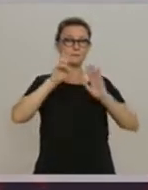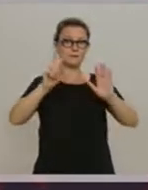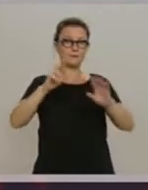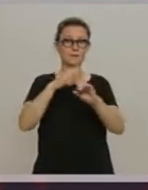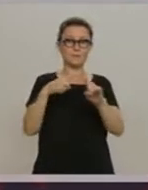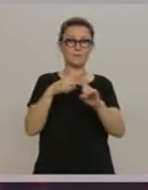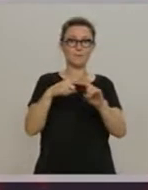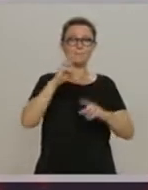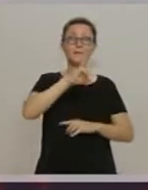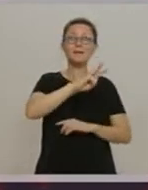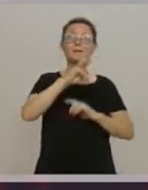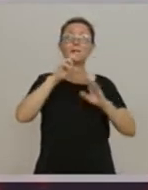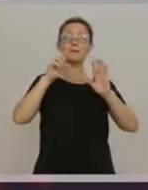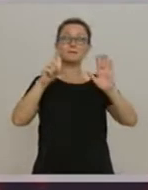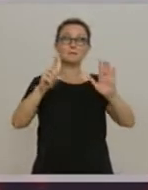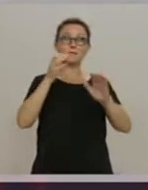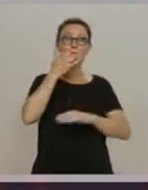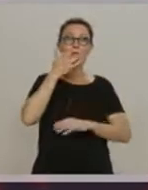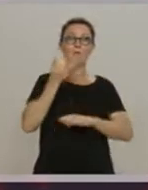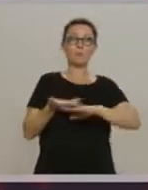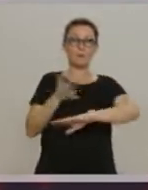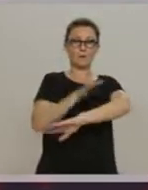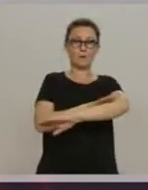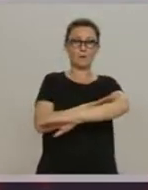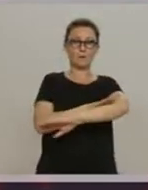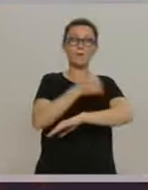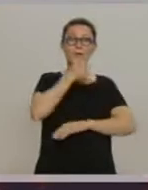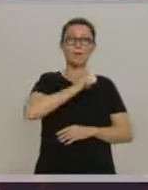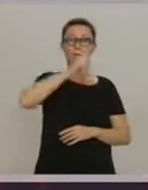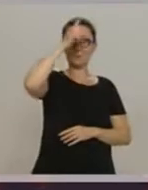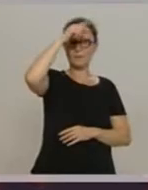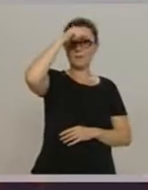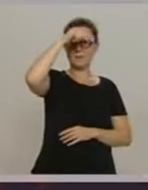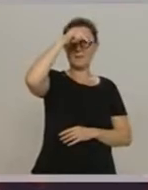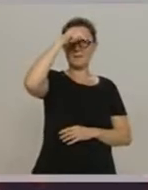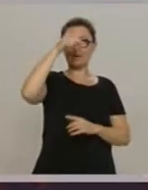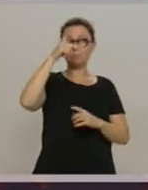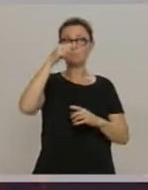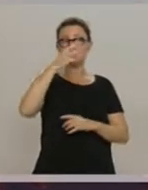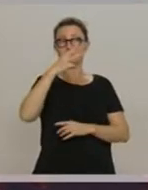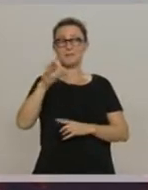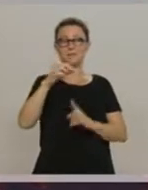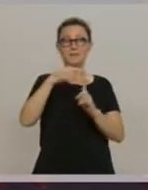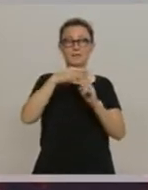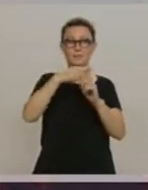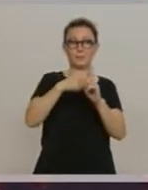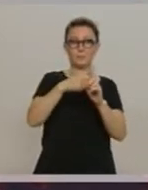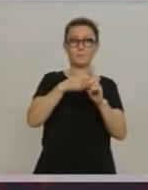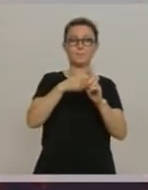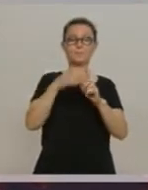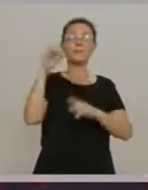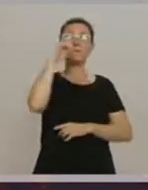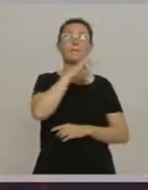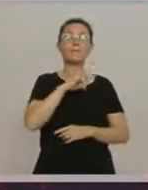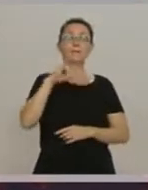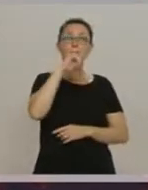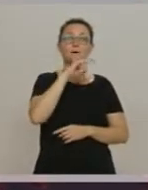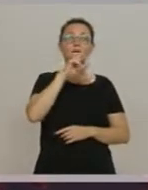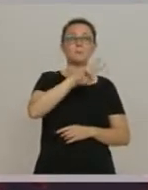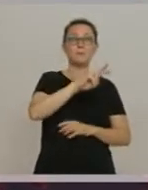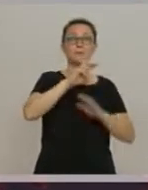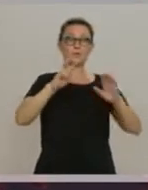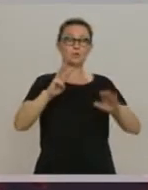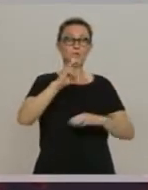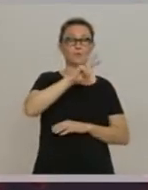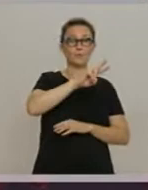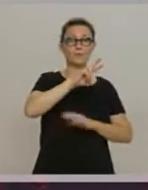mediodía, 36 se van a marcar en Palma, en Ceuta y Melilla se quedan por debajo de los 30, y también en Canarias con esos 28,